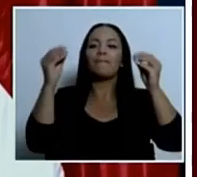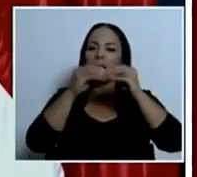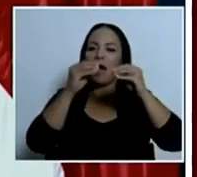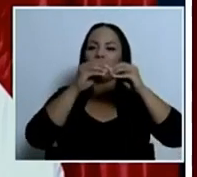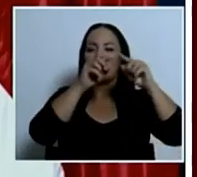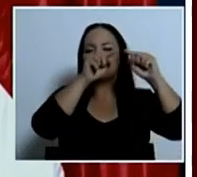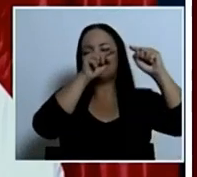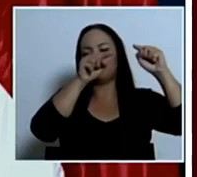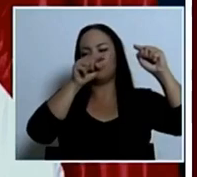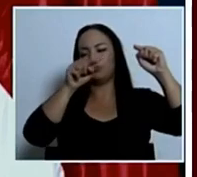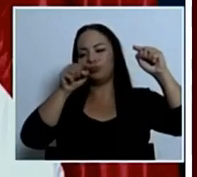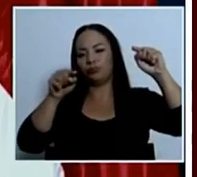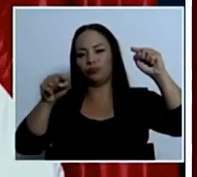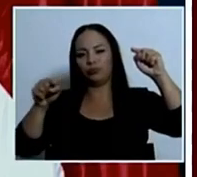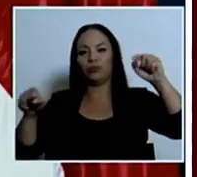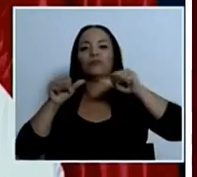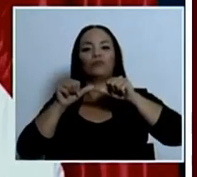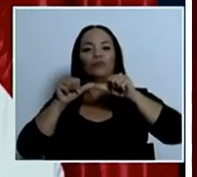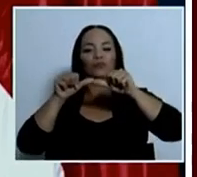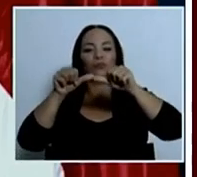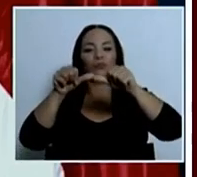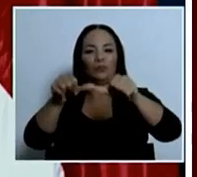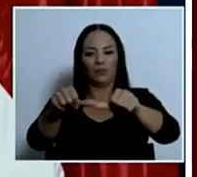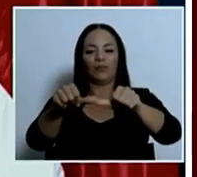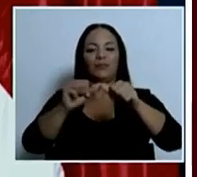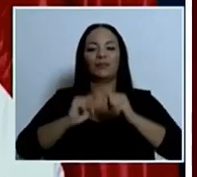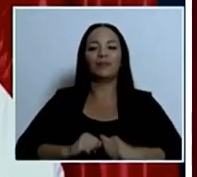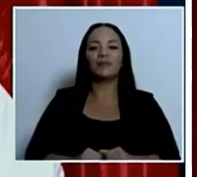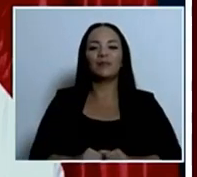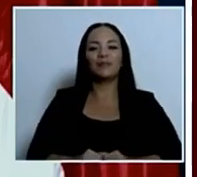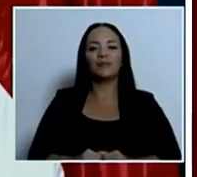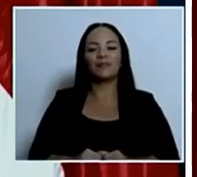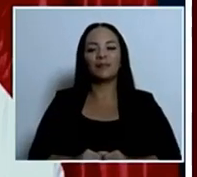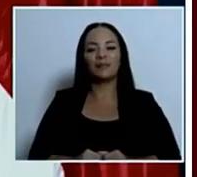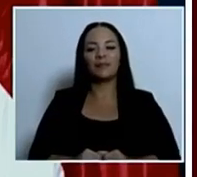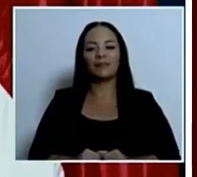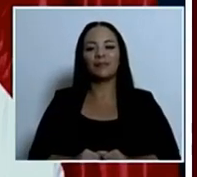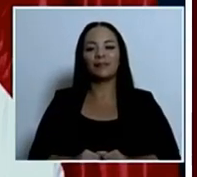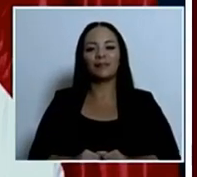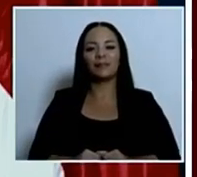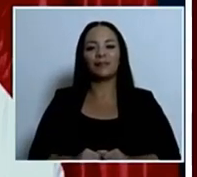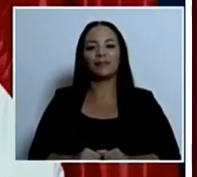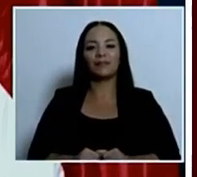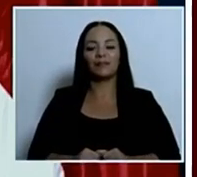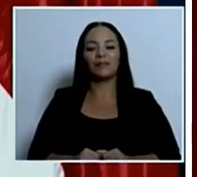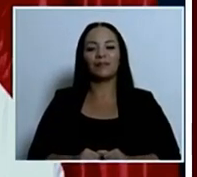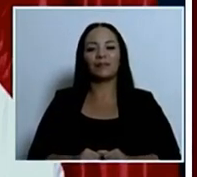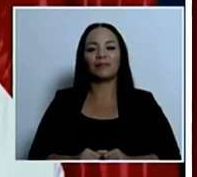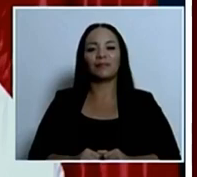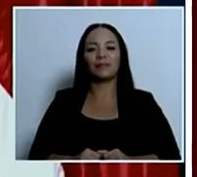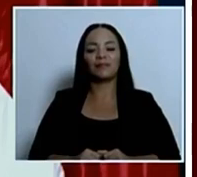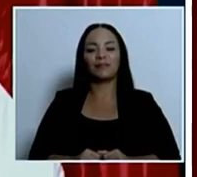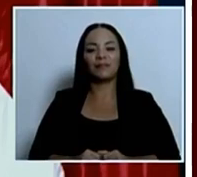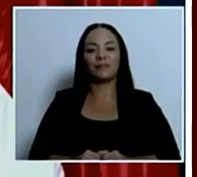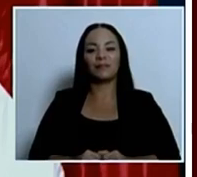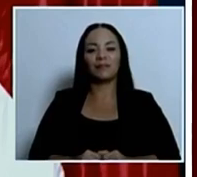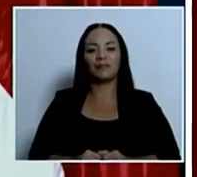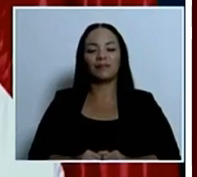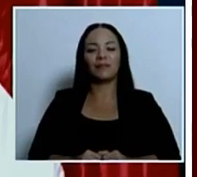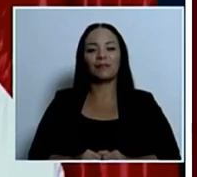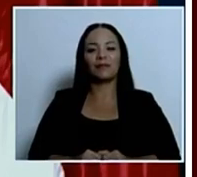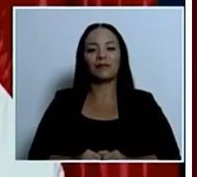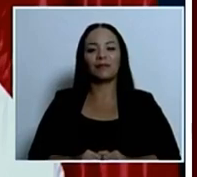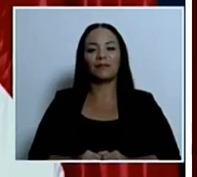manera sostenida y de hecho la acumulada de